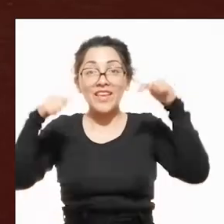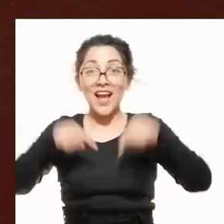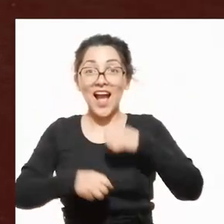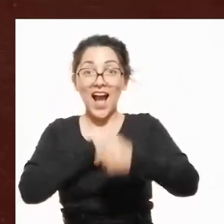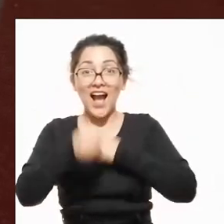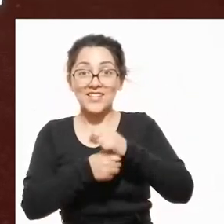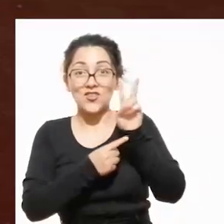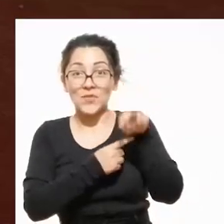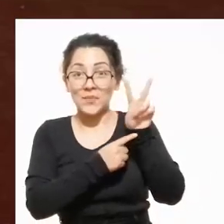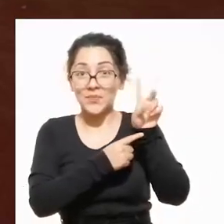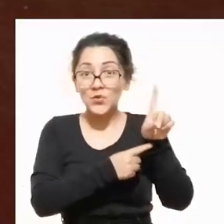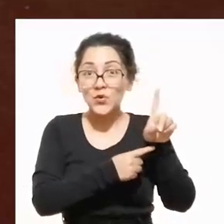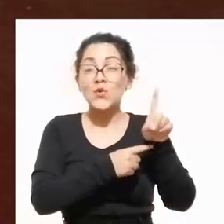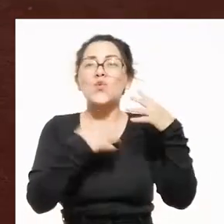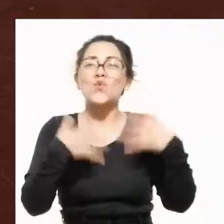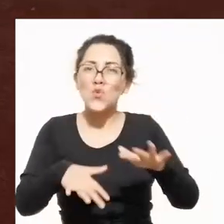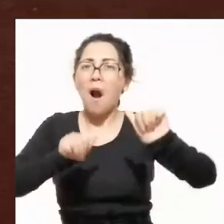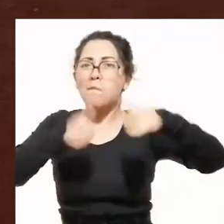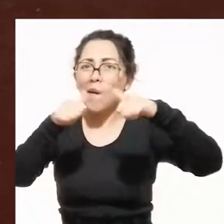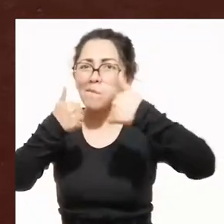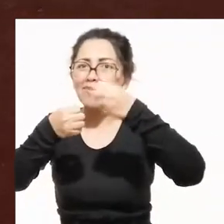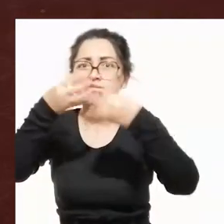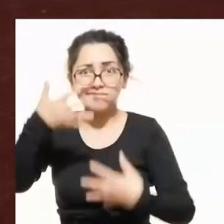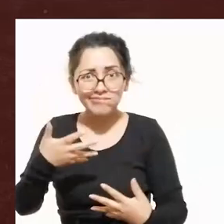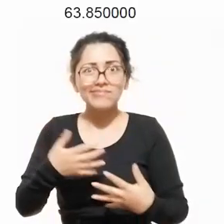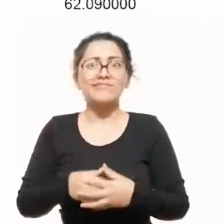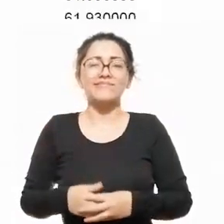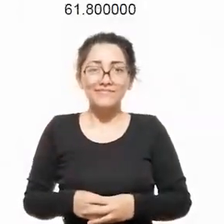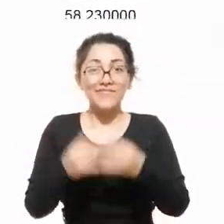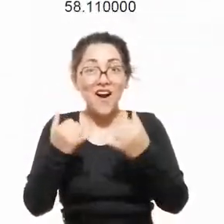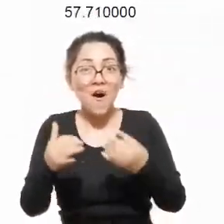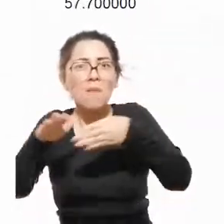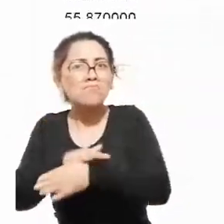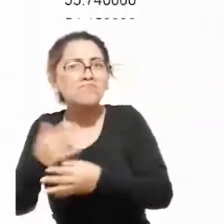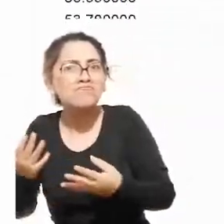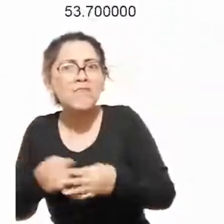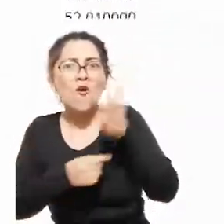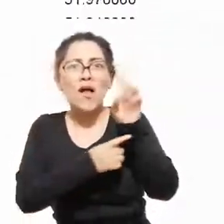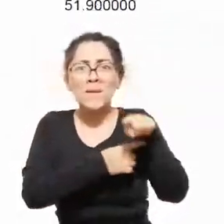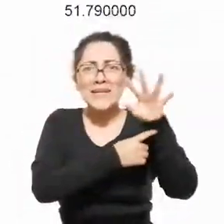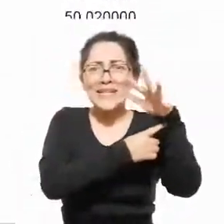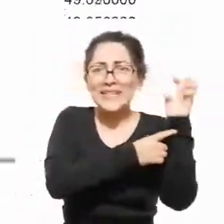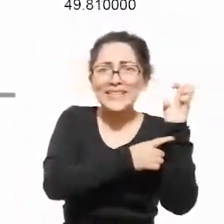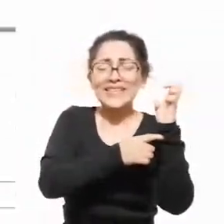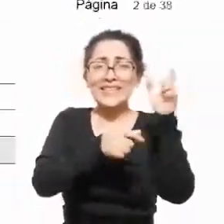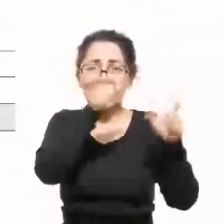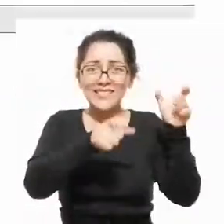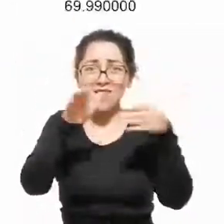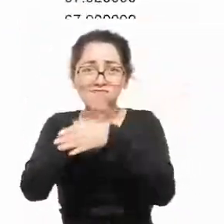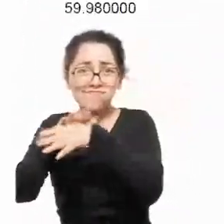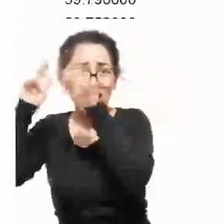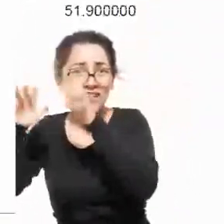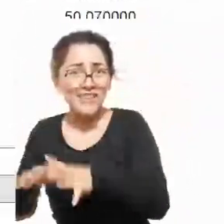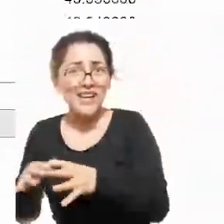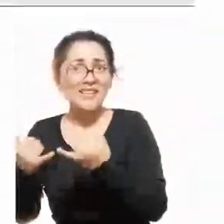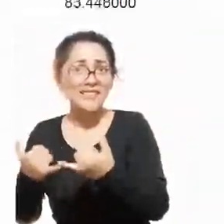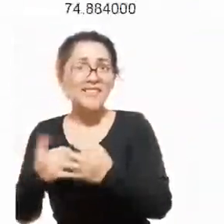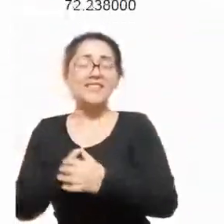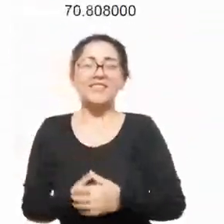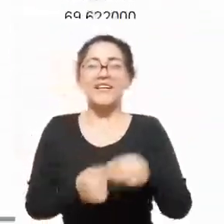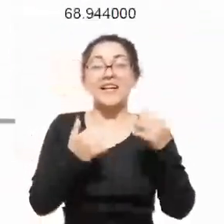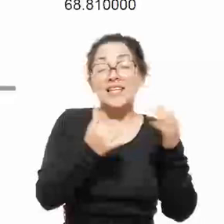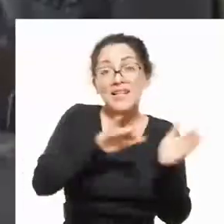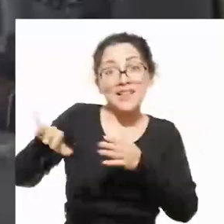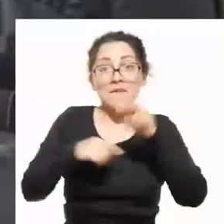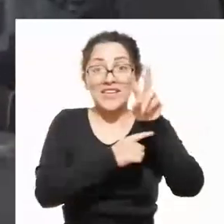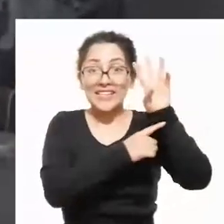Este 2021 es un año de retos para los más de 4.500 ingresantes en los procesos de admisión a